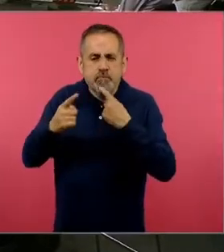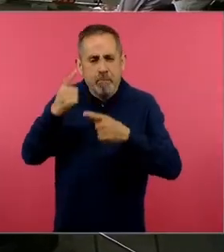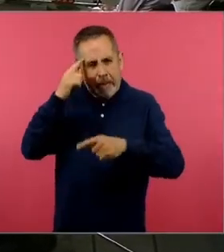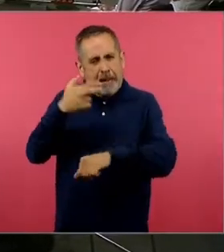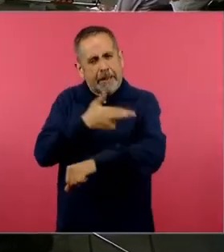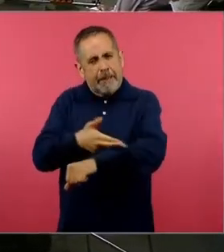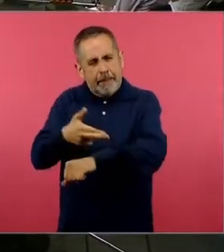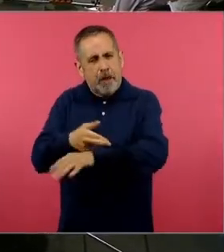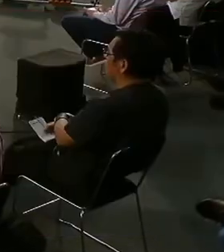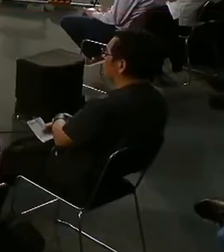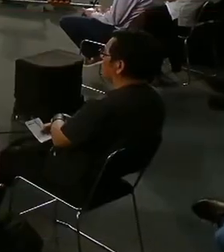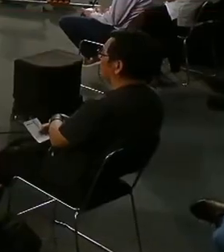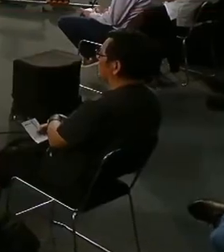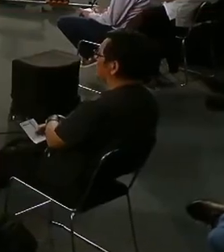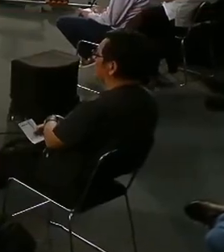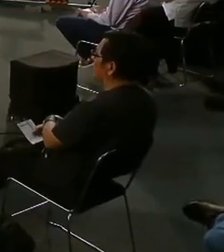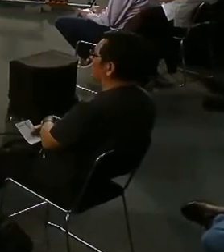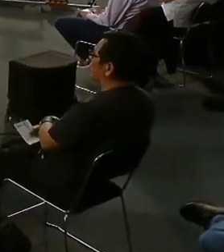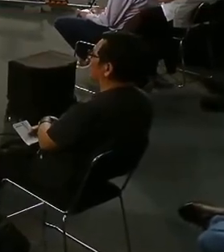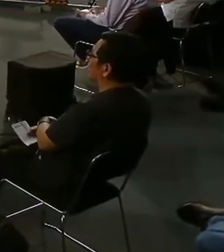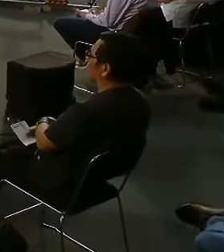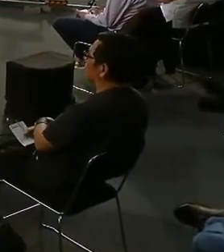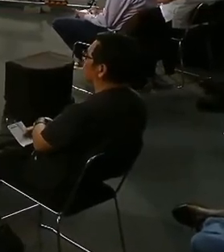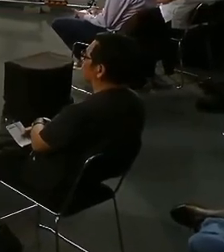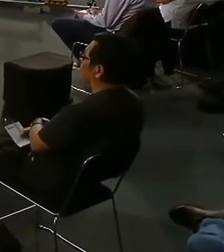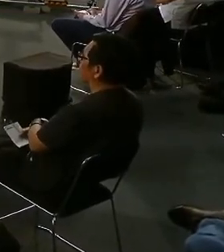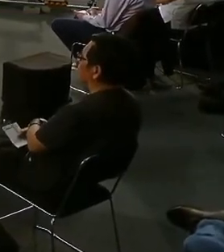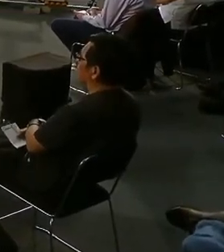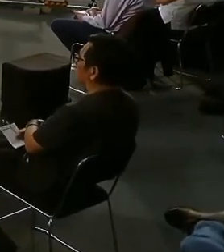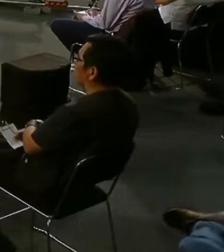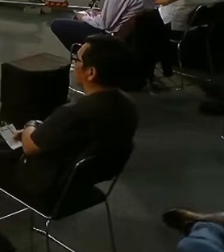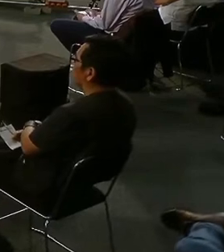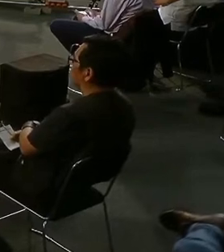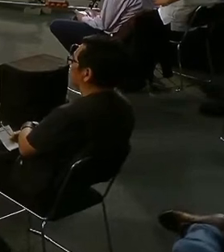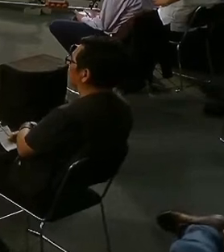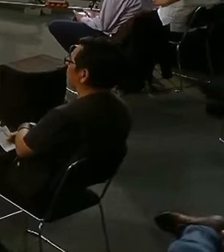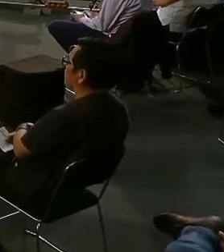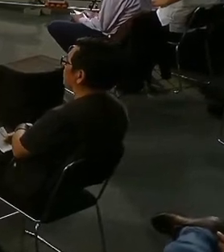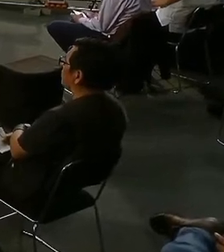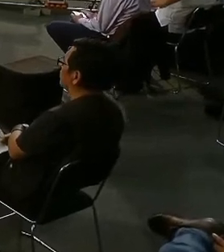llevar a cabo en su proyecto final. Adelante, por favor, la siguiente.